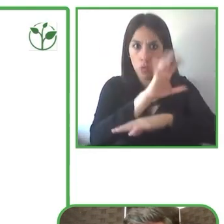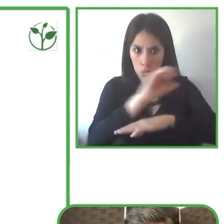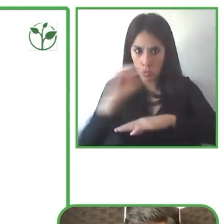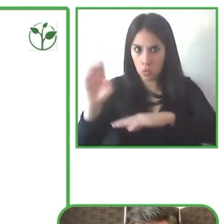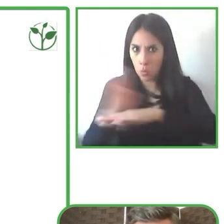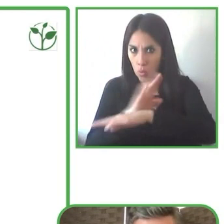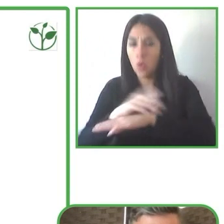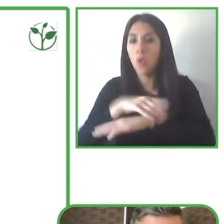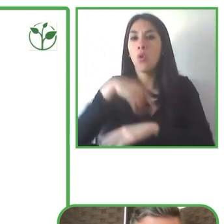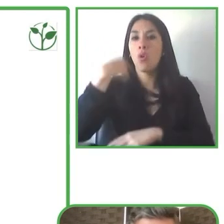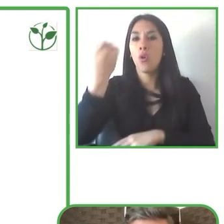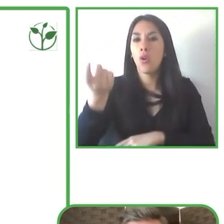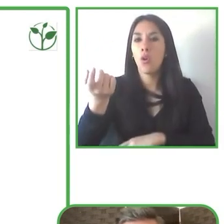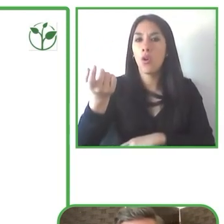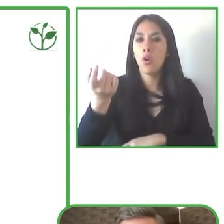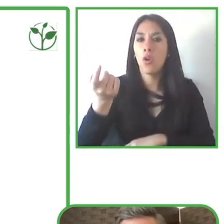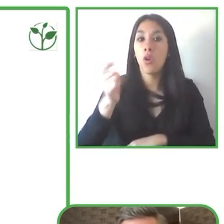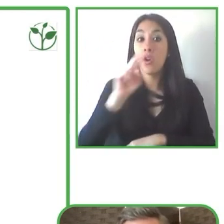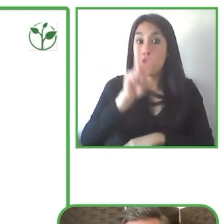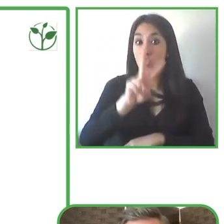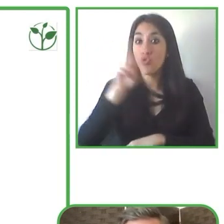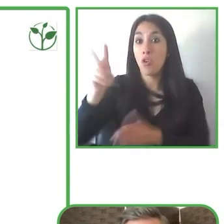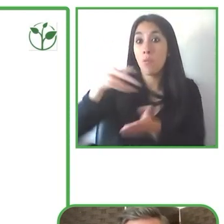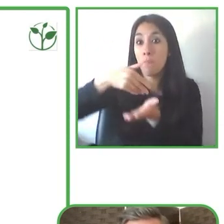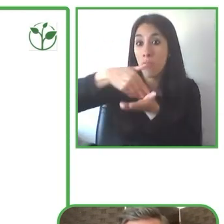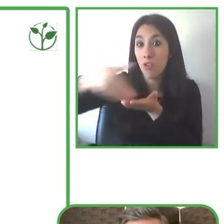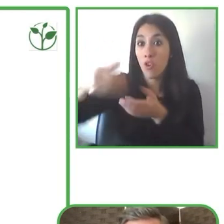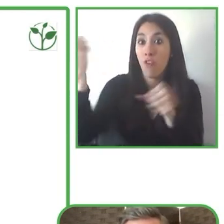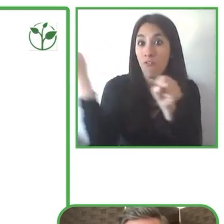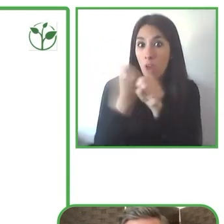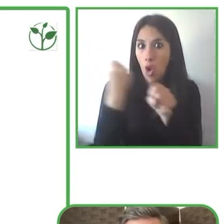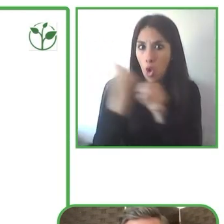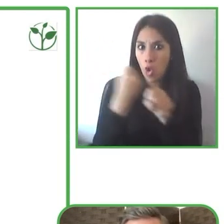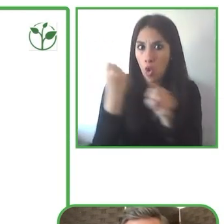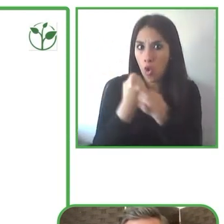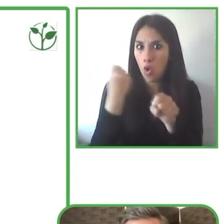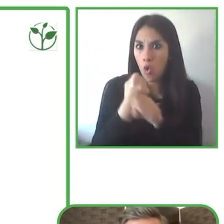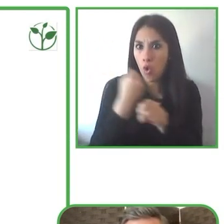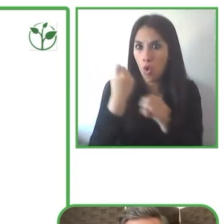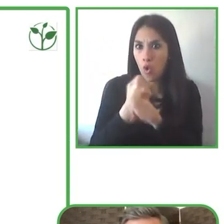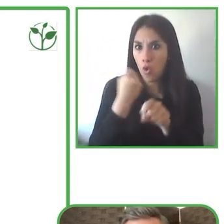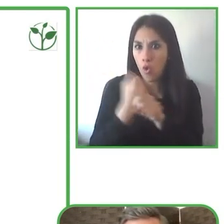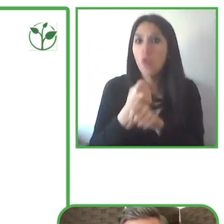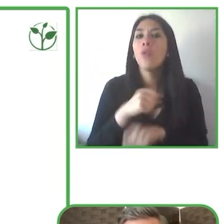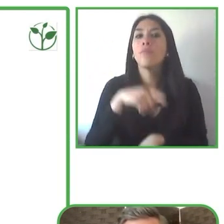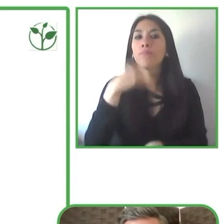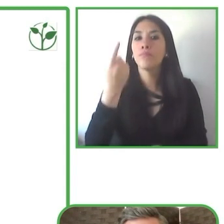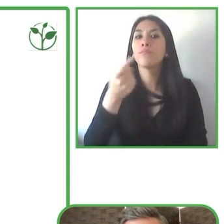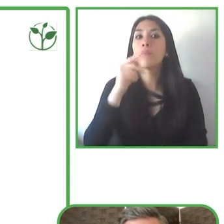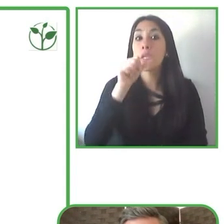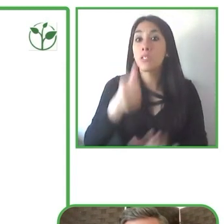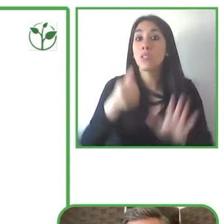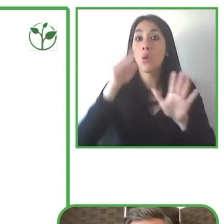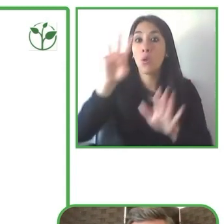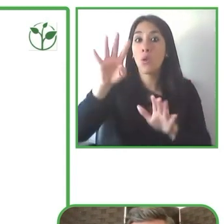una comunidad de negocios inclusiva para la discapacidad en conjunto tenemos una